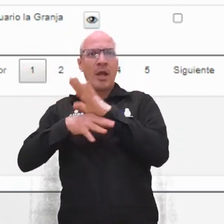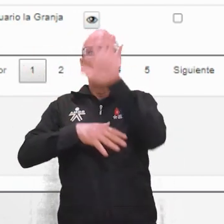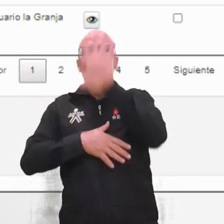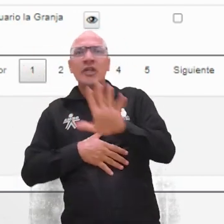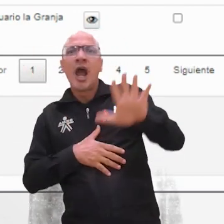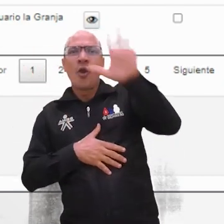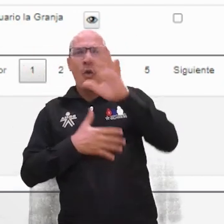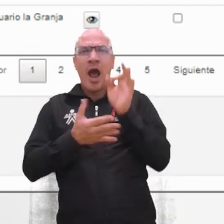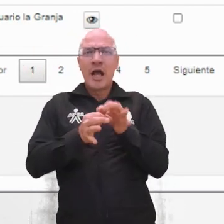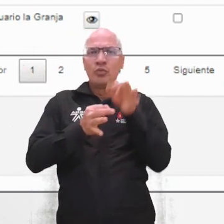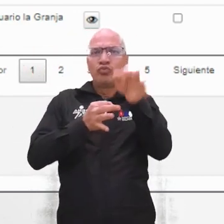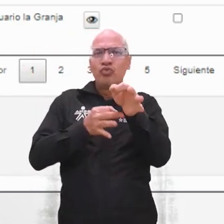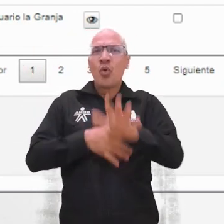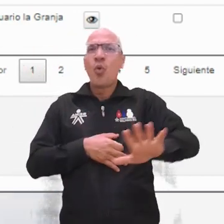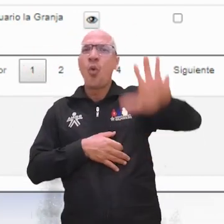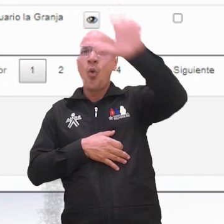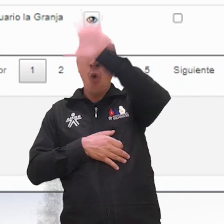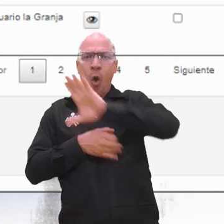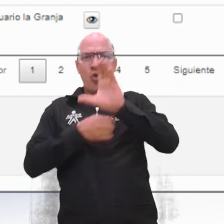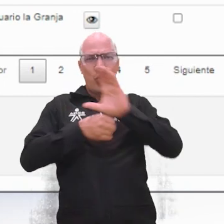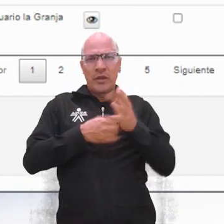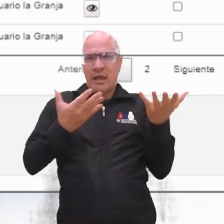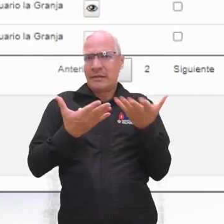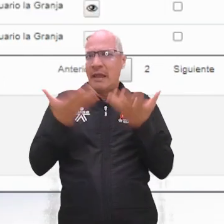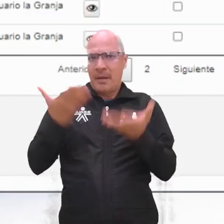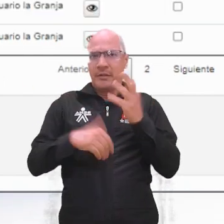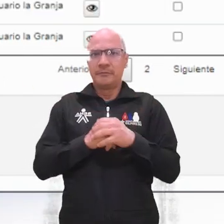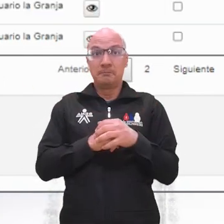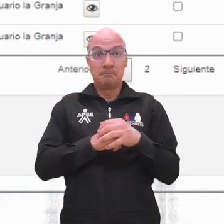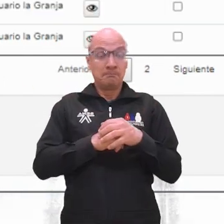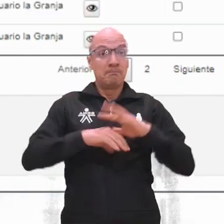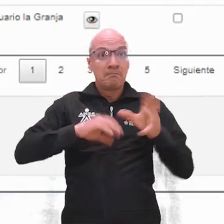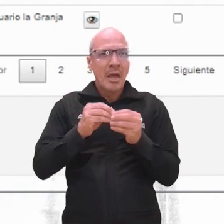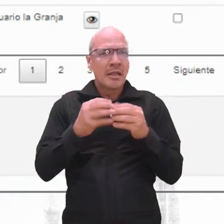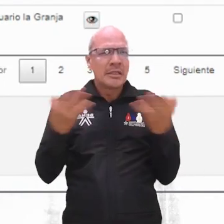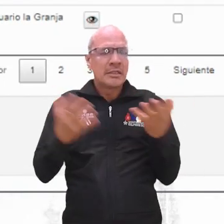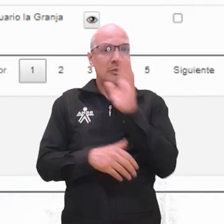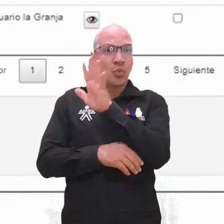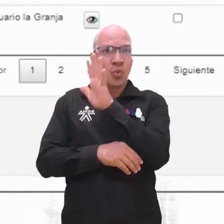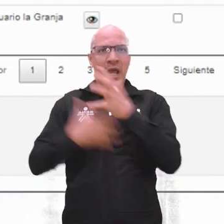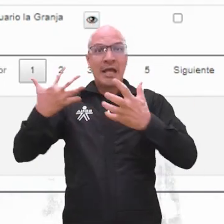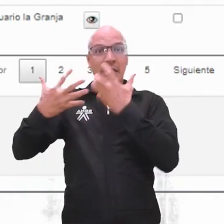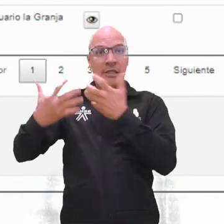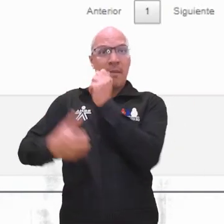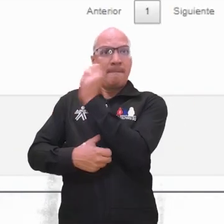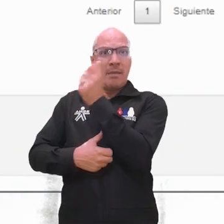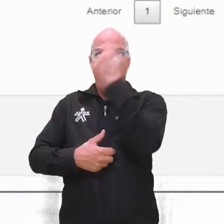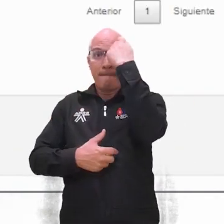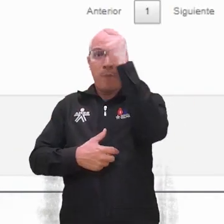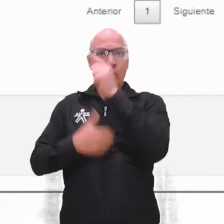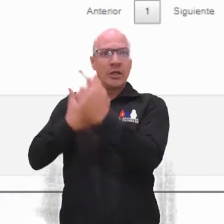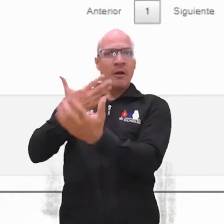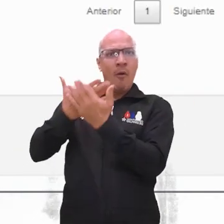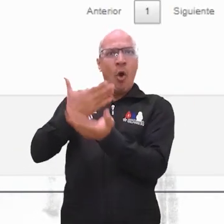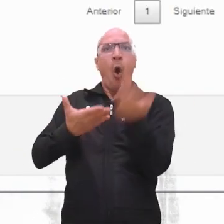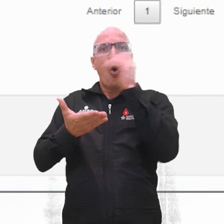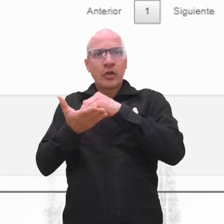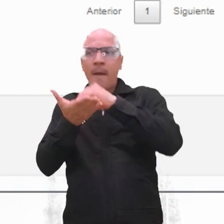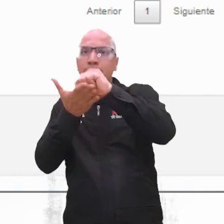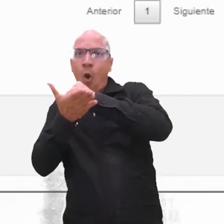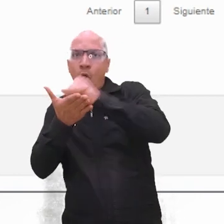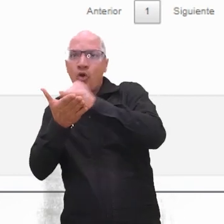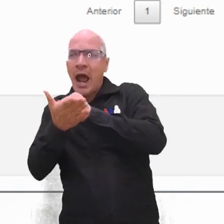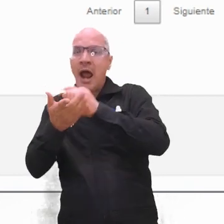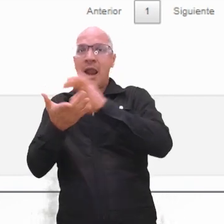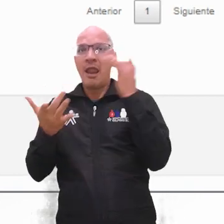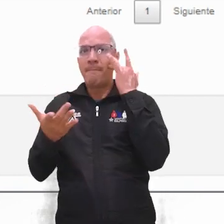plataforma por nivel requerido, regional, centro de formación, departamento o municipio. El sistema te dará la posibilidad